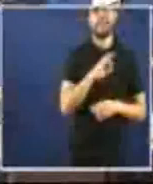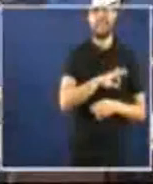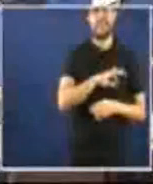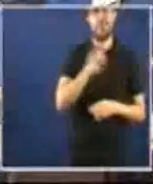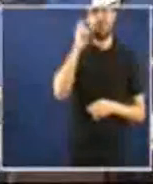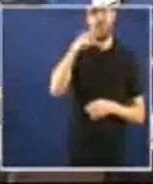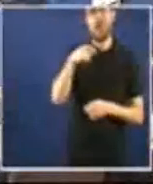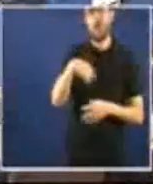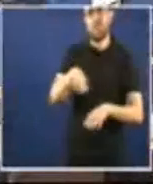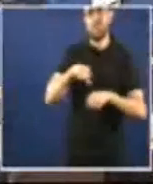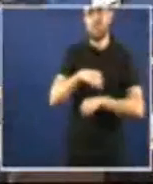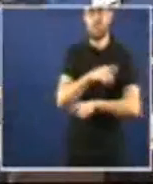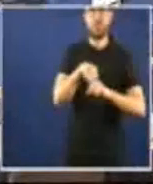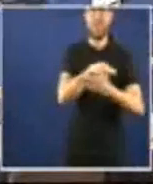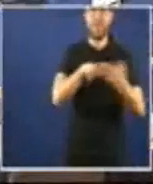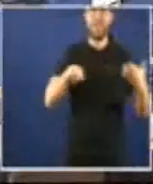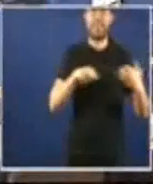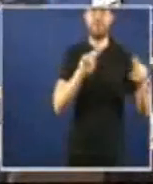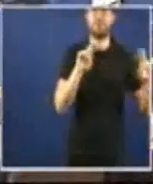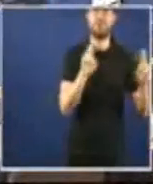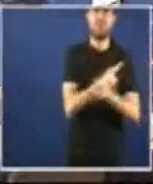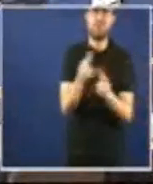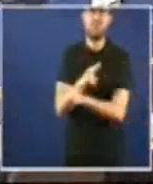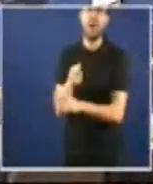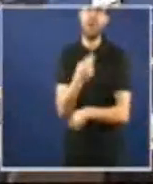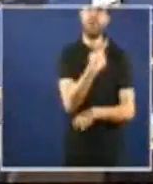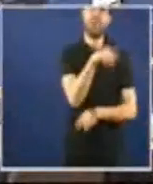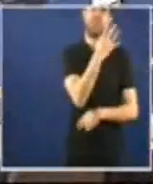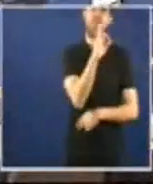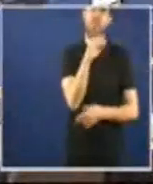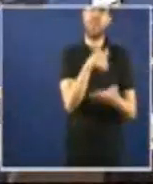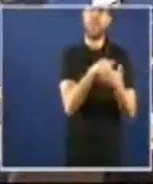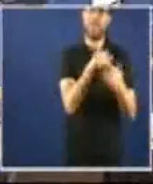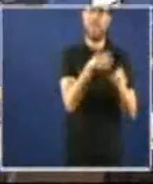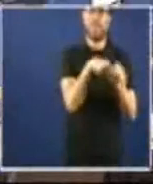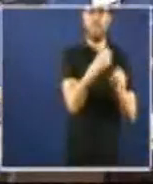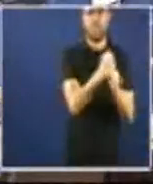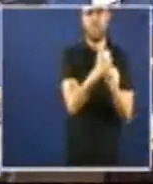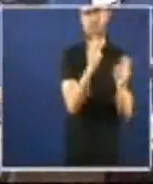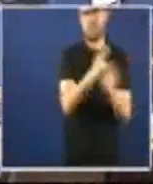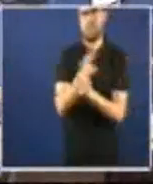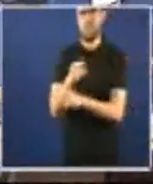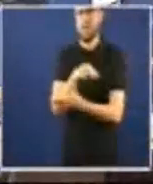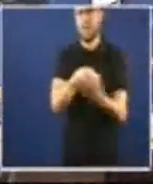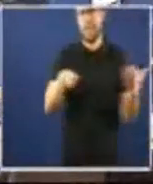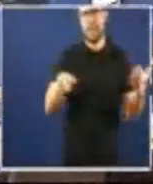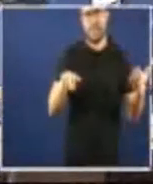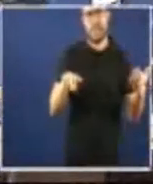xunta alevense destruído en Galiza máis de 150.000 empregos o que equivale a 13% dos que había cando ele chegou